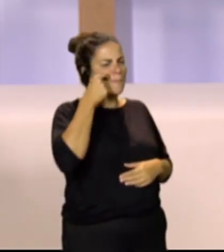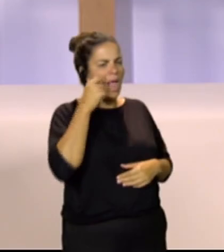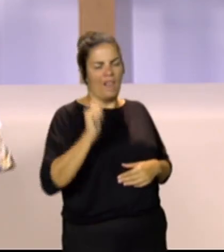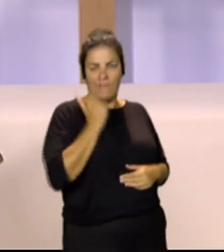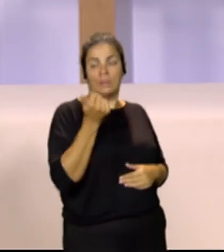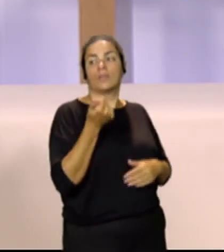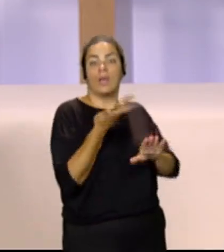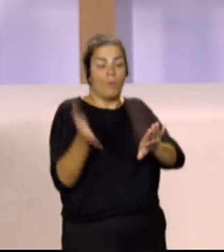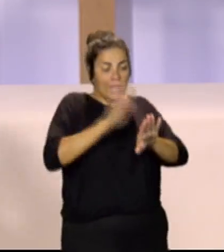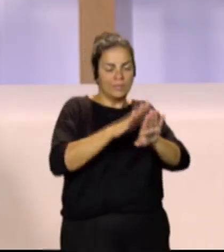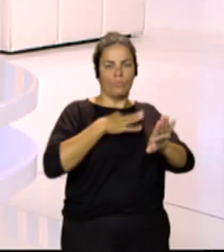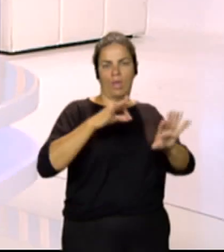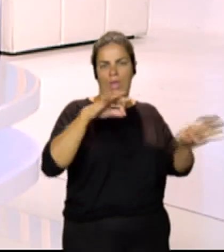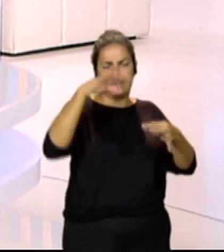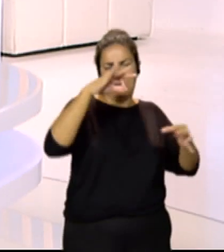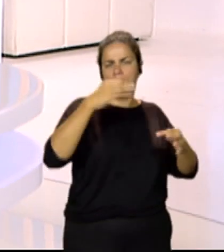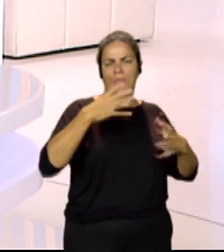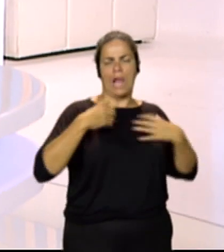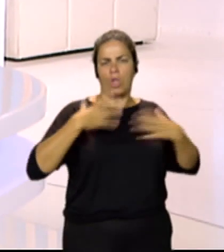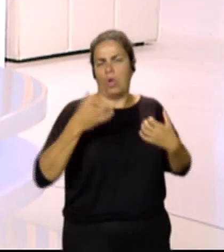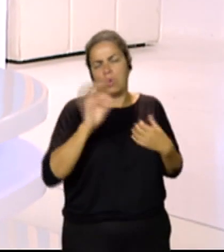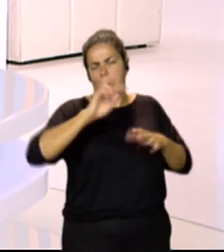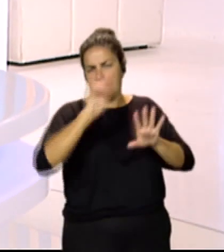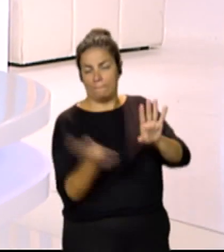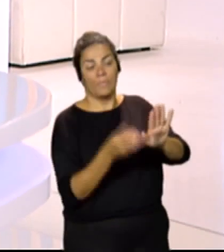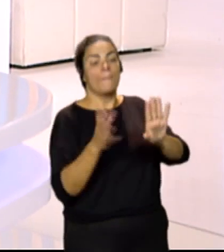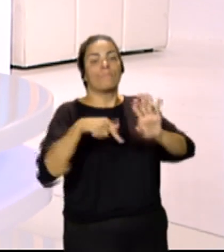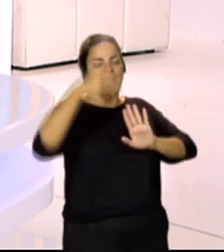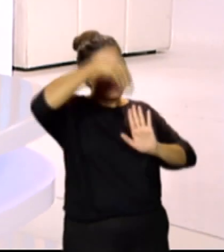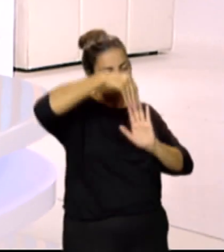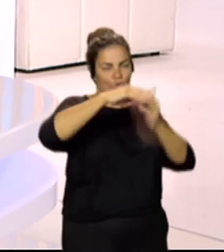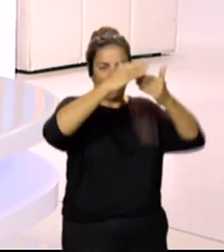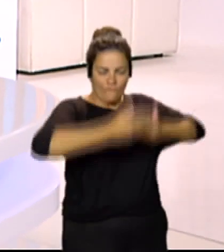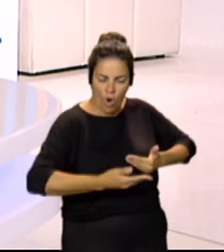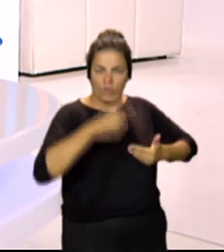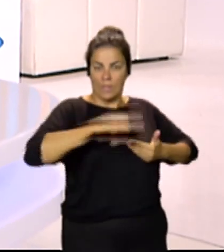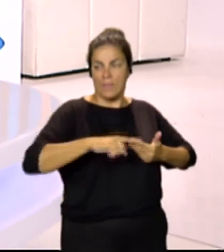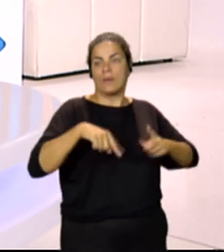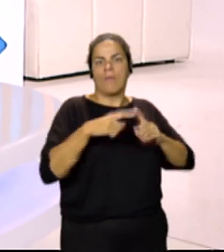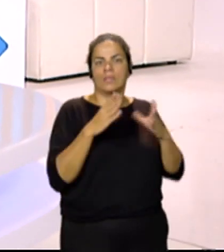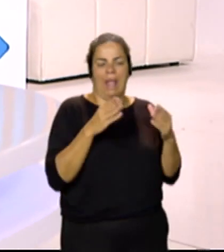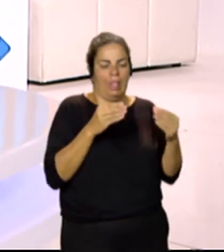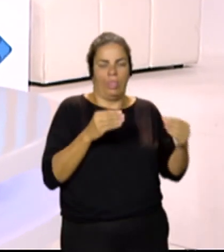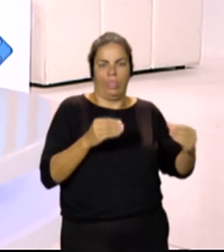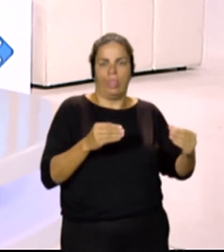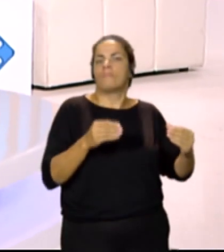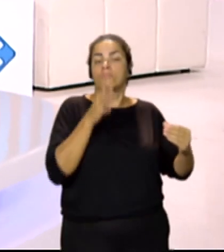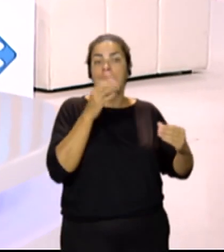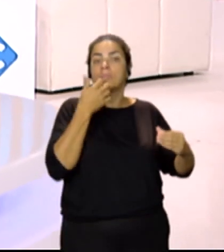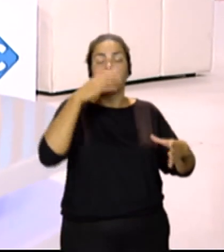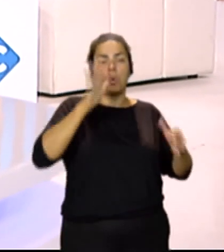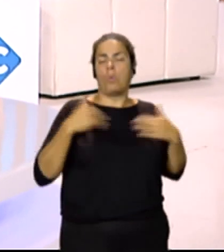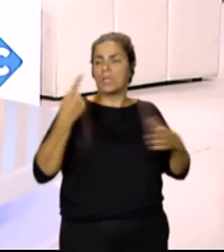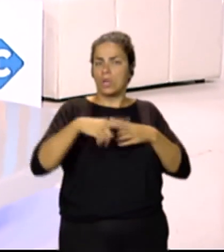ser de loneta o tela de algodón y el forrito interior. Y lo importante es que lleva el relleno acolchado, pues para lo mismo, cualquier cosa que metas dentro vaya bien